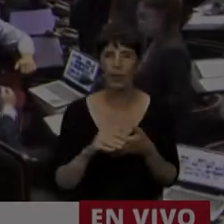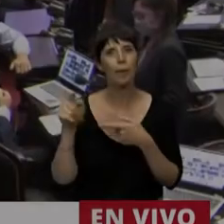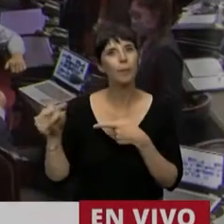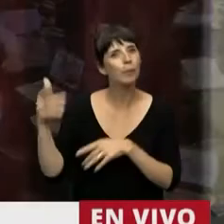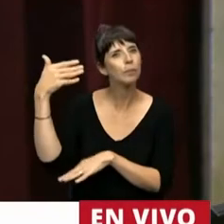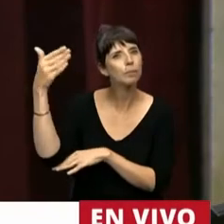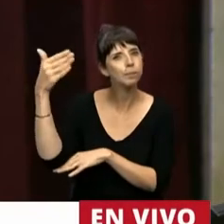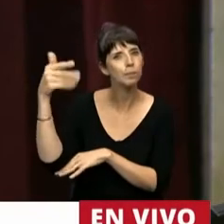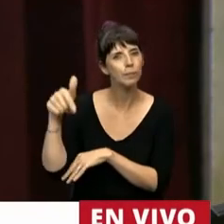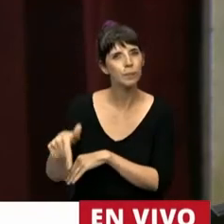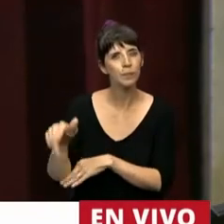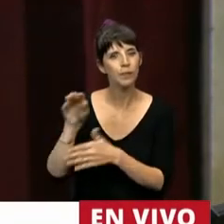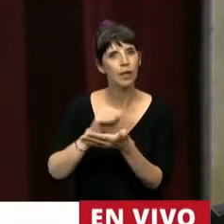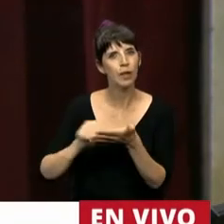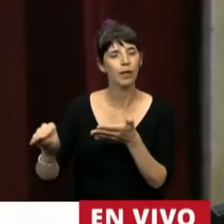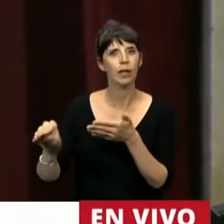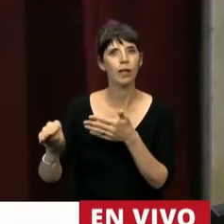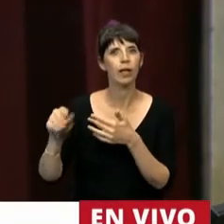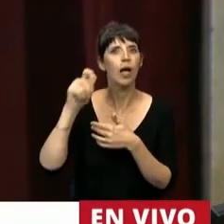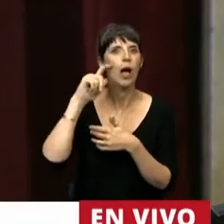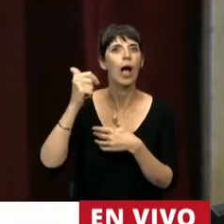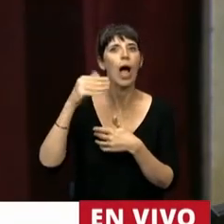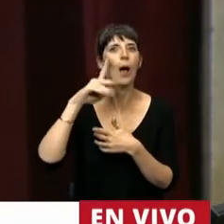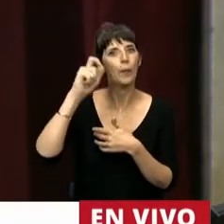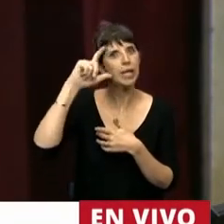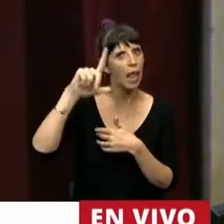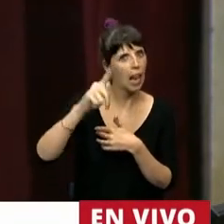Tiene la palabra la diputada Gabriela Lena.